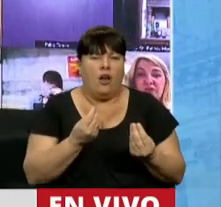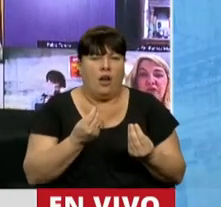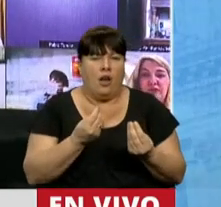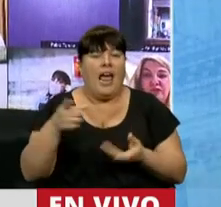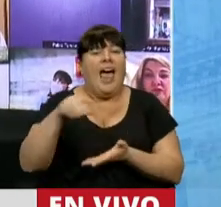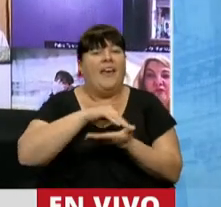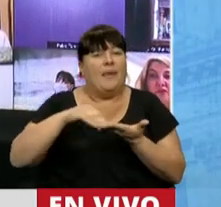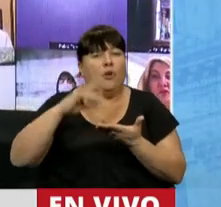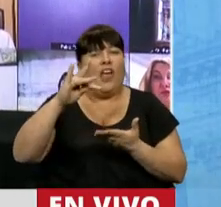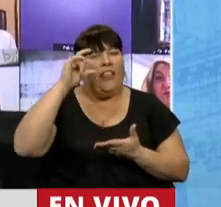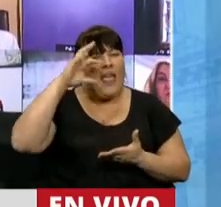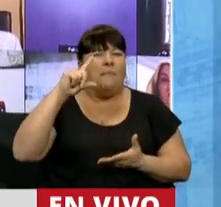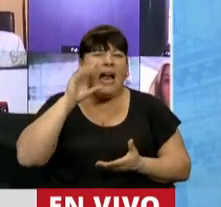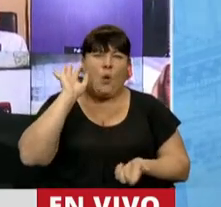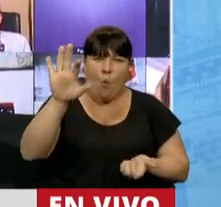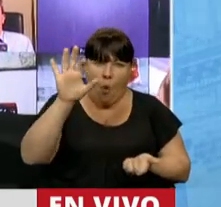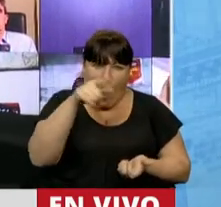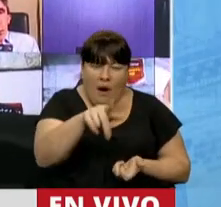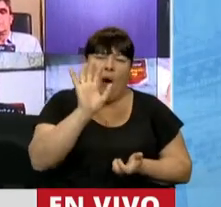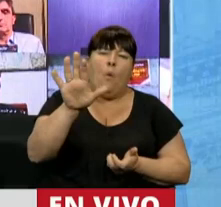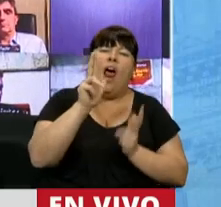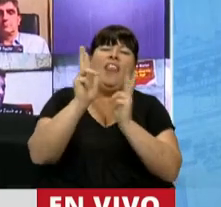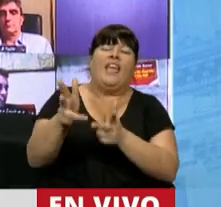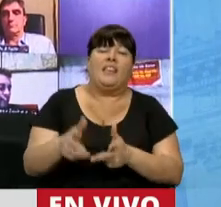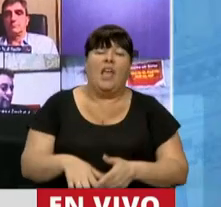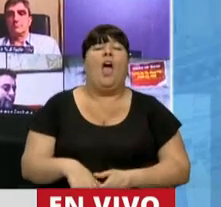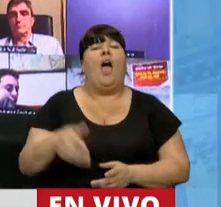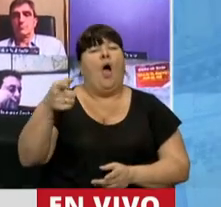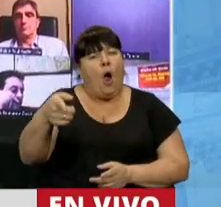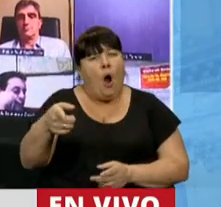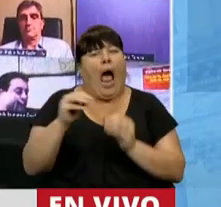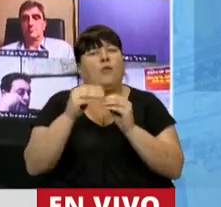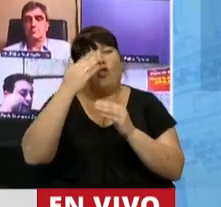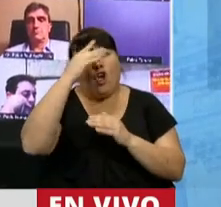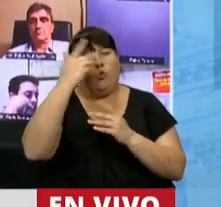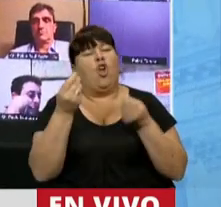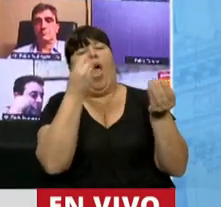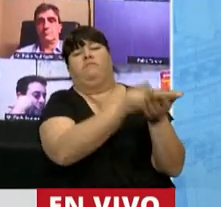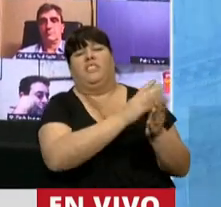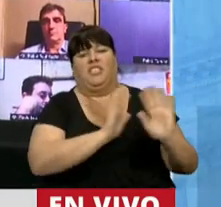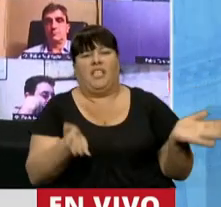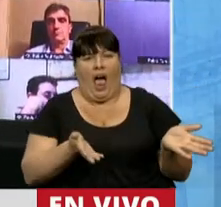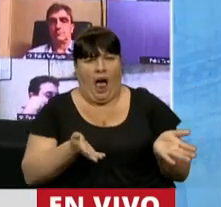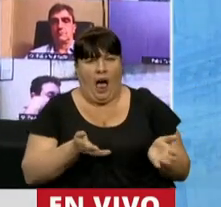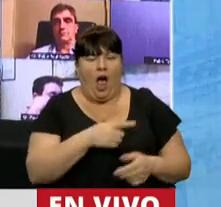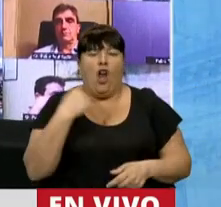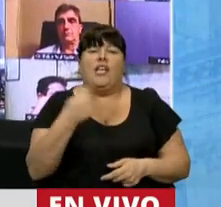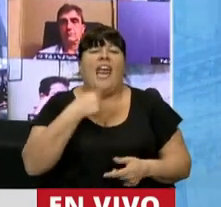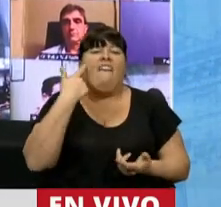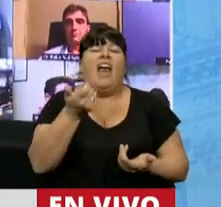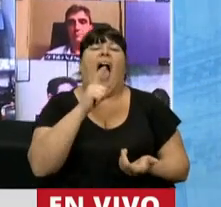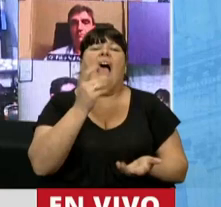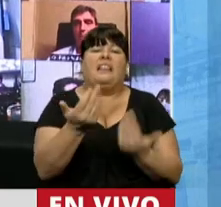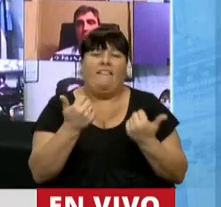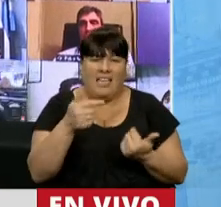Al diputado de Marchi lo cargó, usted diciendo, ha pasado a asuntos constitucionales. Nosotros queremos ver el